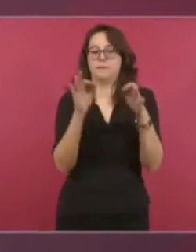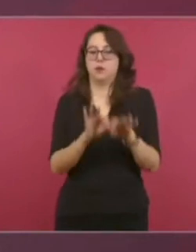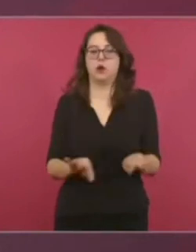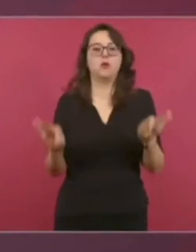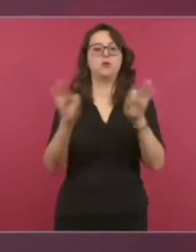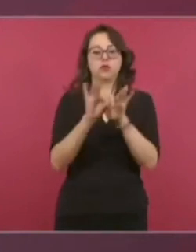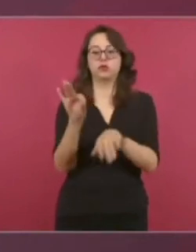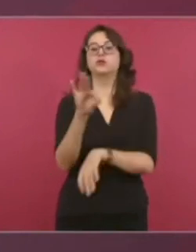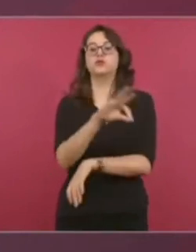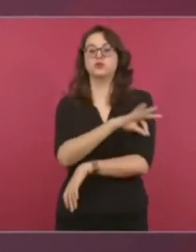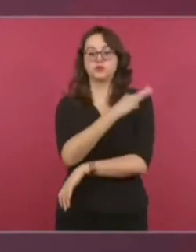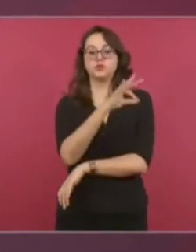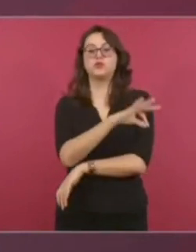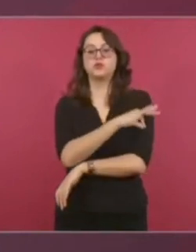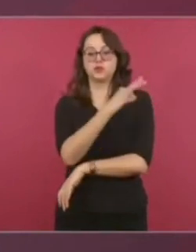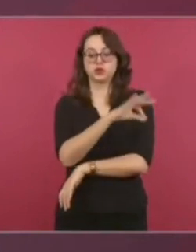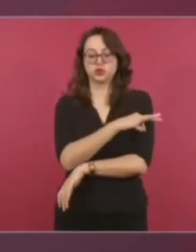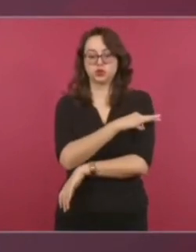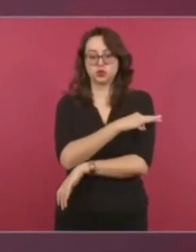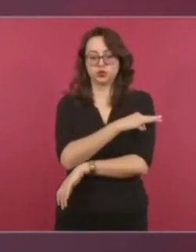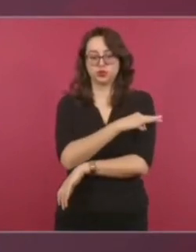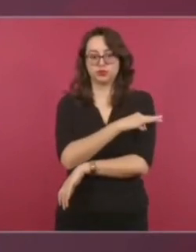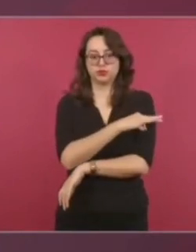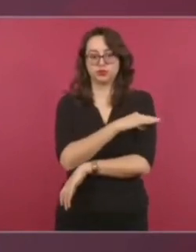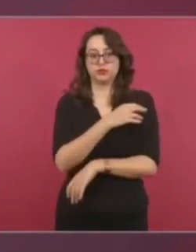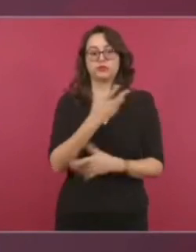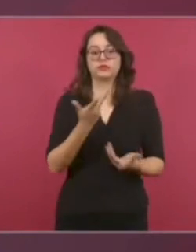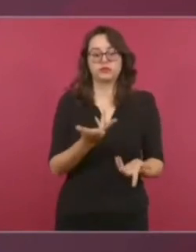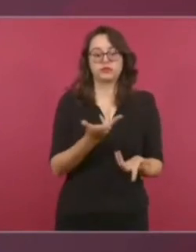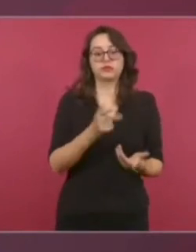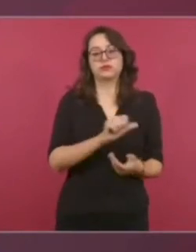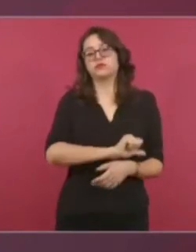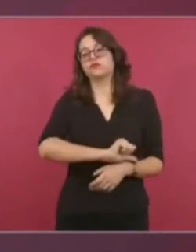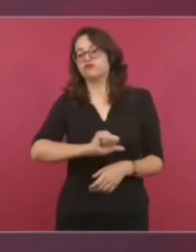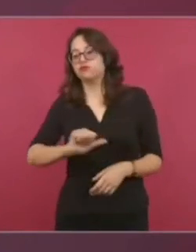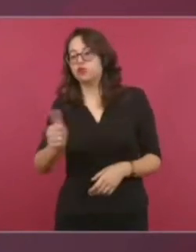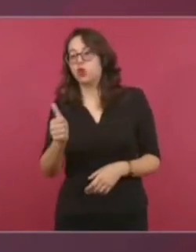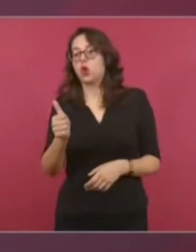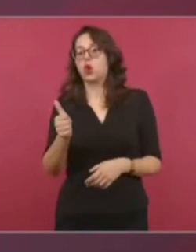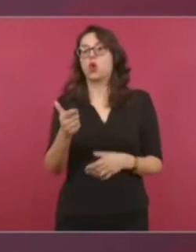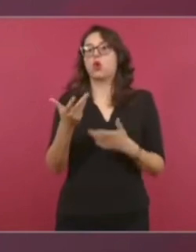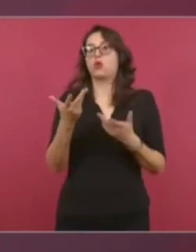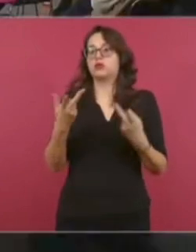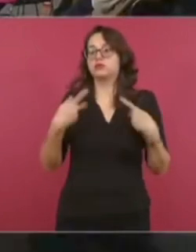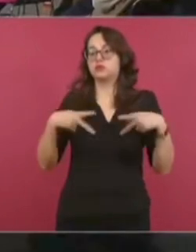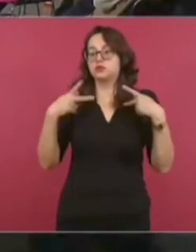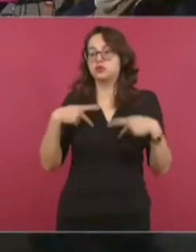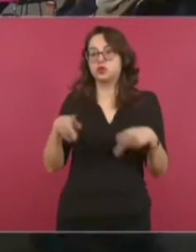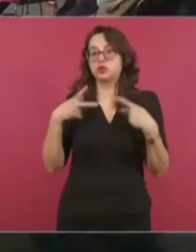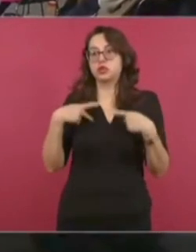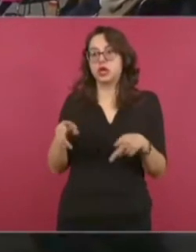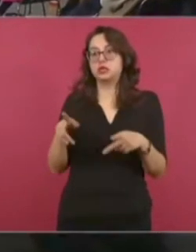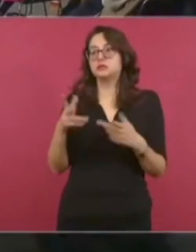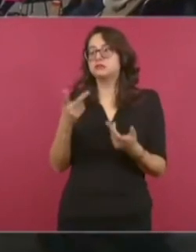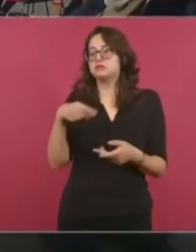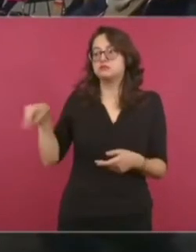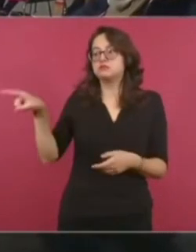importante. Y en un 80% de esto, pues quedaría alrededor de 20, no de